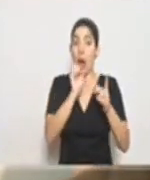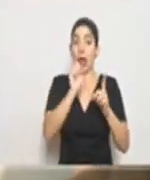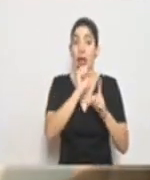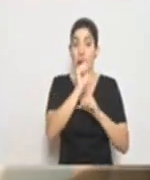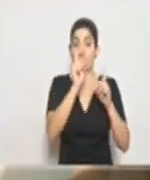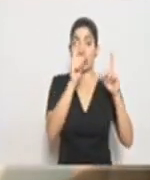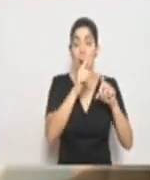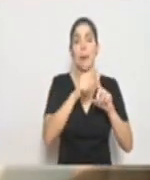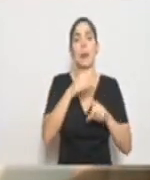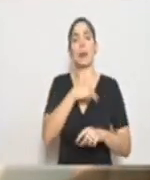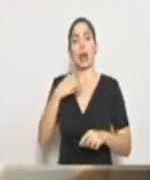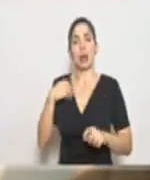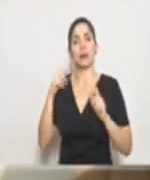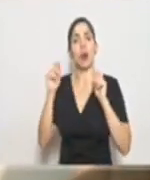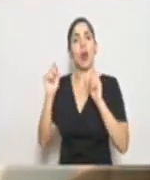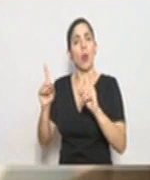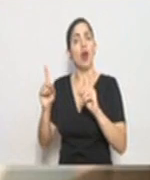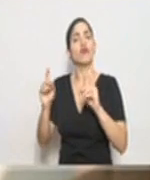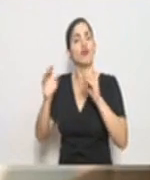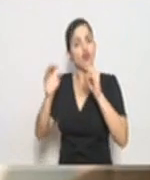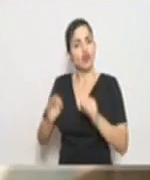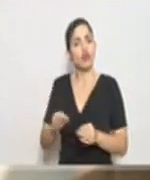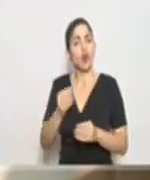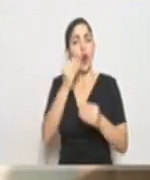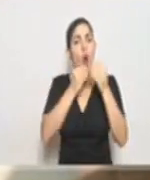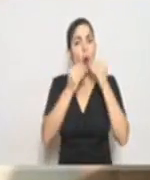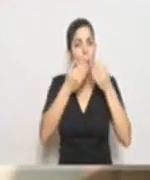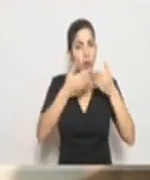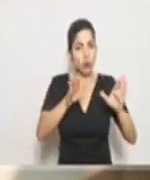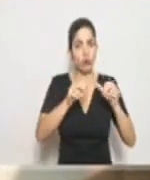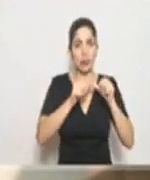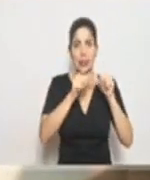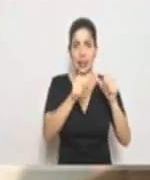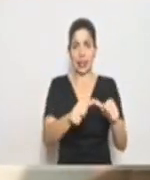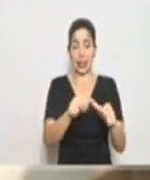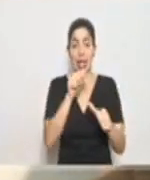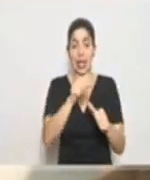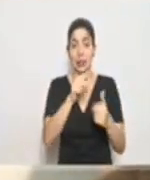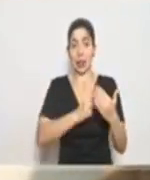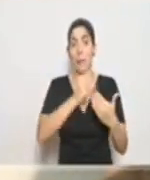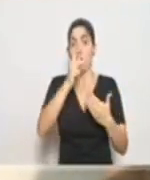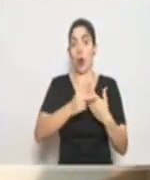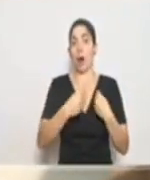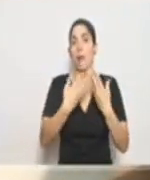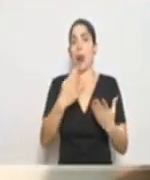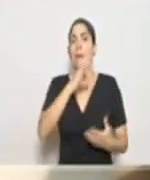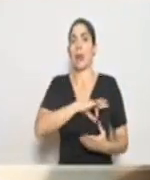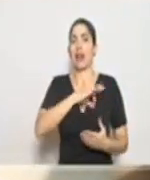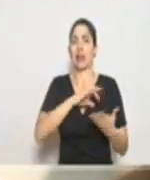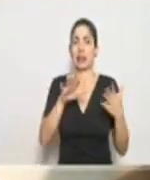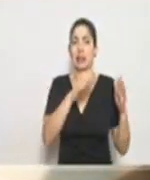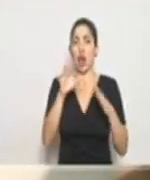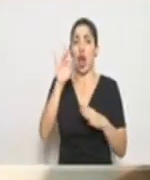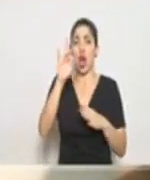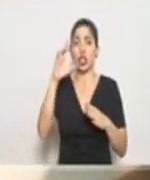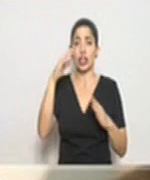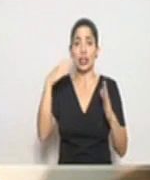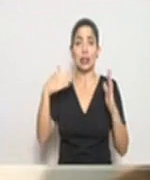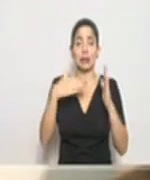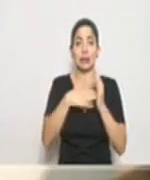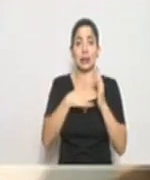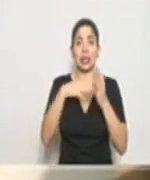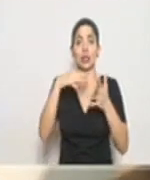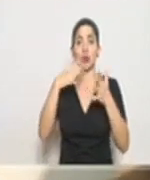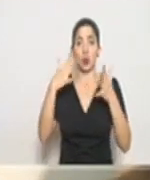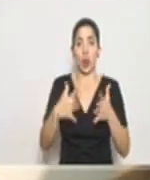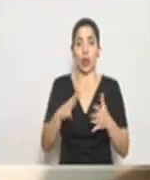Ministerio de Educación tomó la decisión de mantener los comedores escolares abiertos. Es un programa que beneficia aproximadamente 800 mil estudiantes en